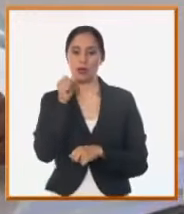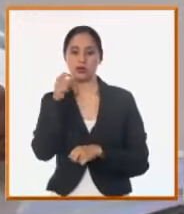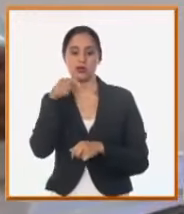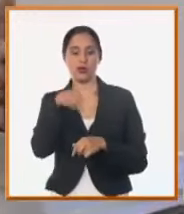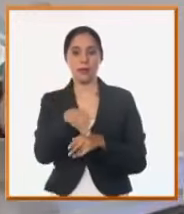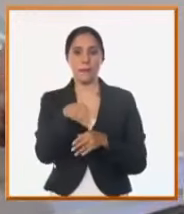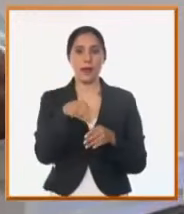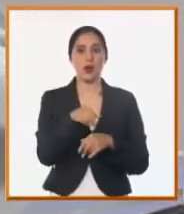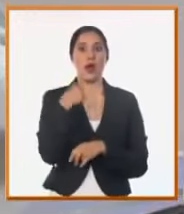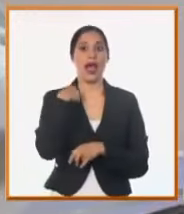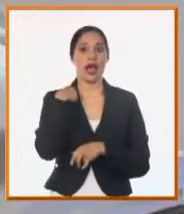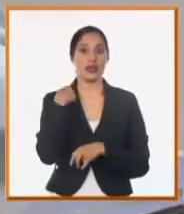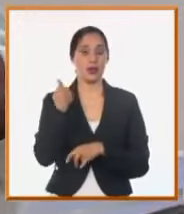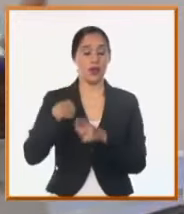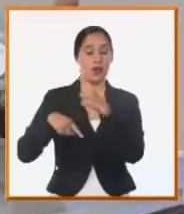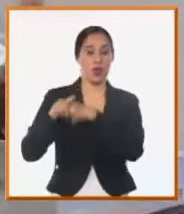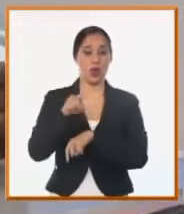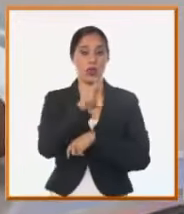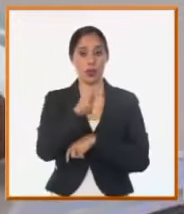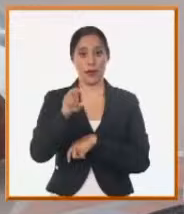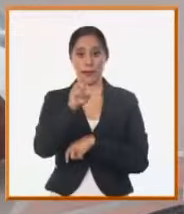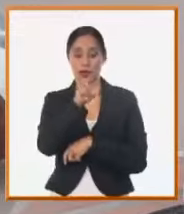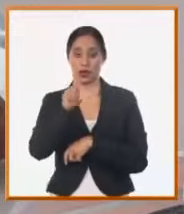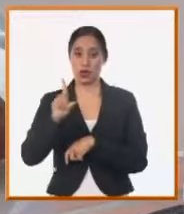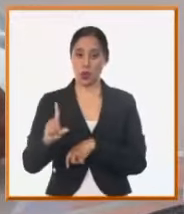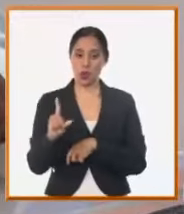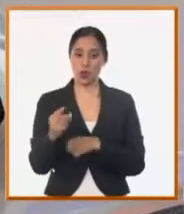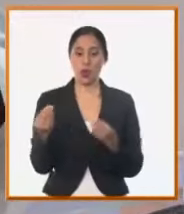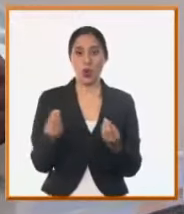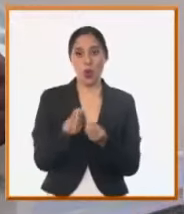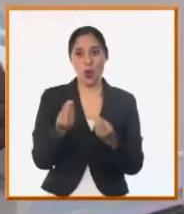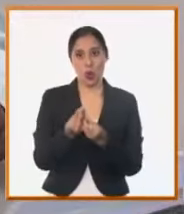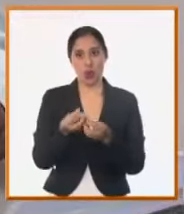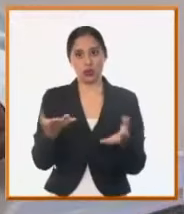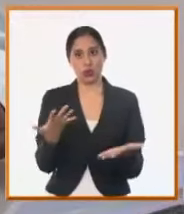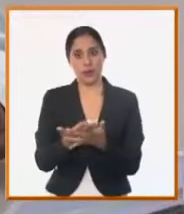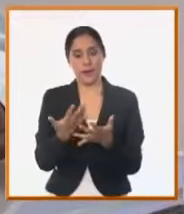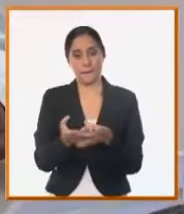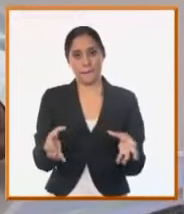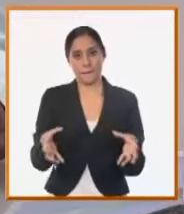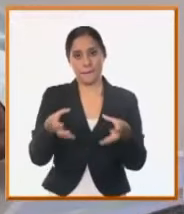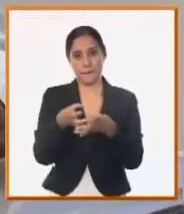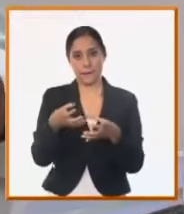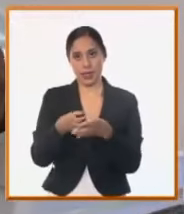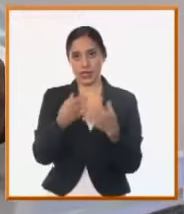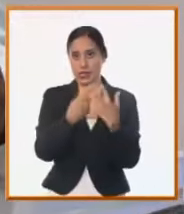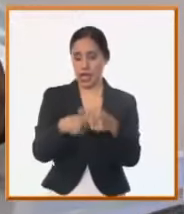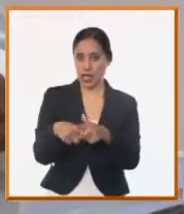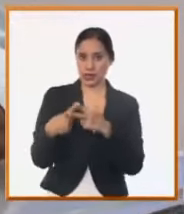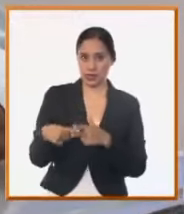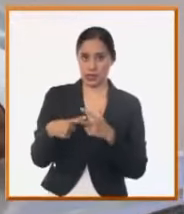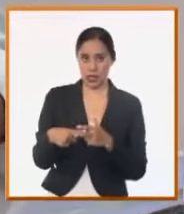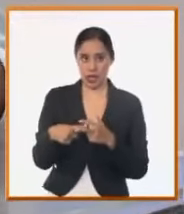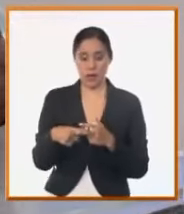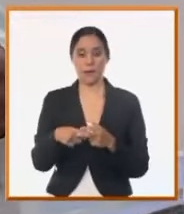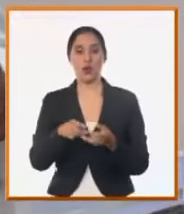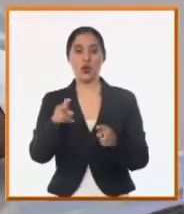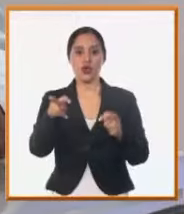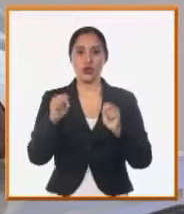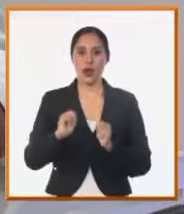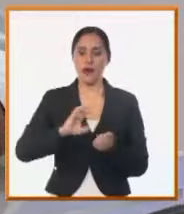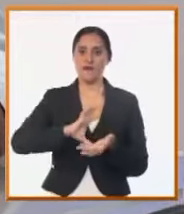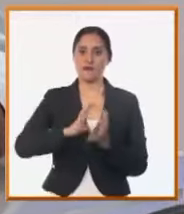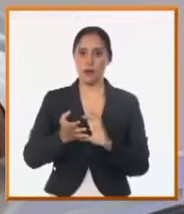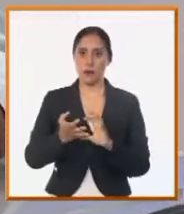año 21 de conjunto con la unión de industrias militares y la empresa de CITAS desarrollamos un prototipo de fosa céltica en prefabricada con